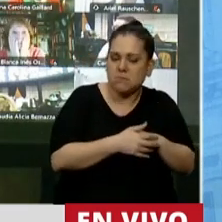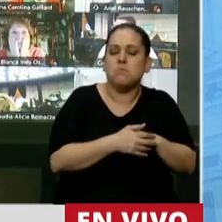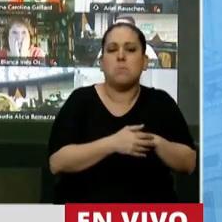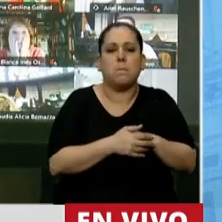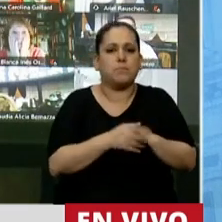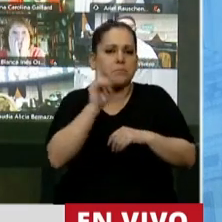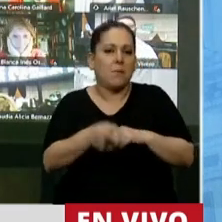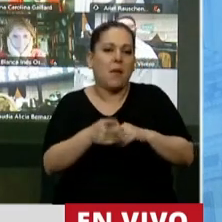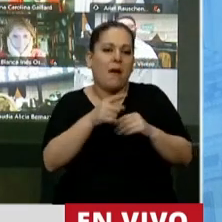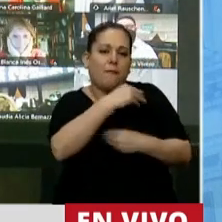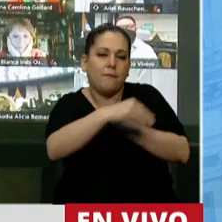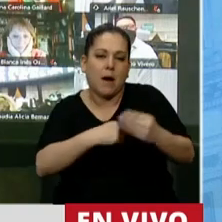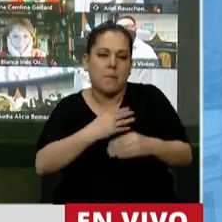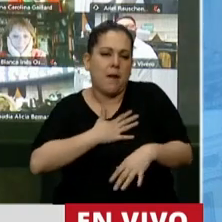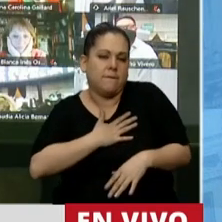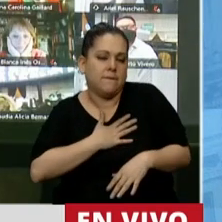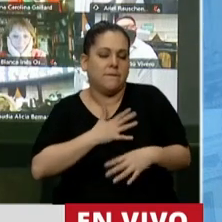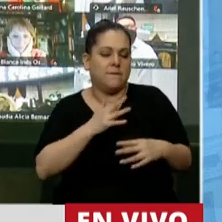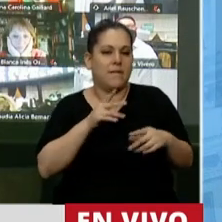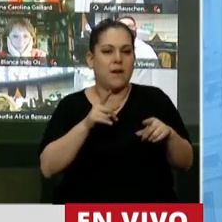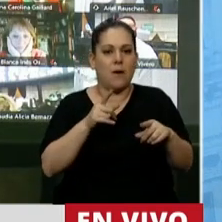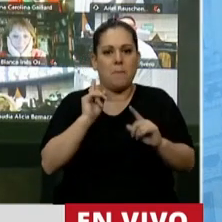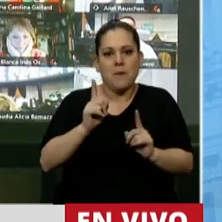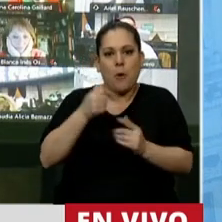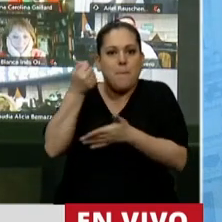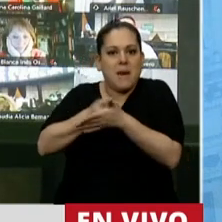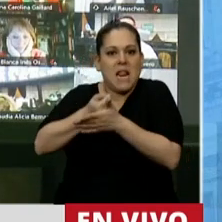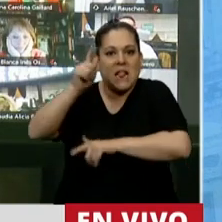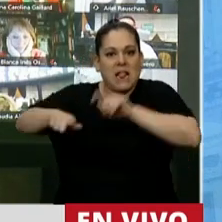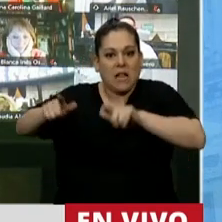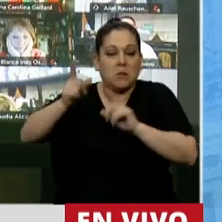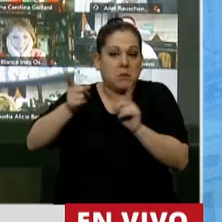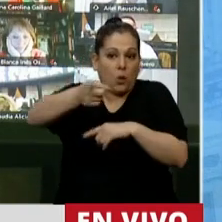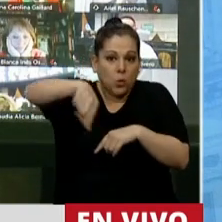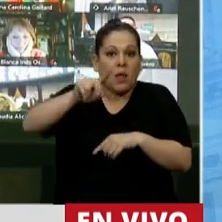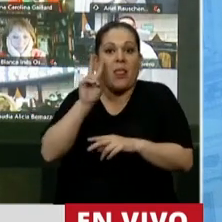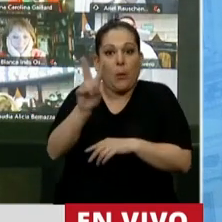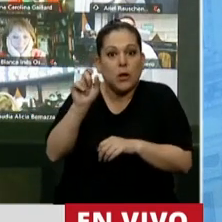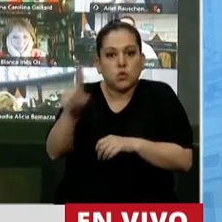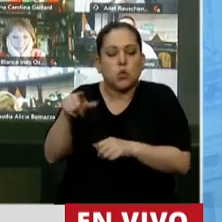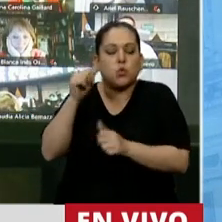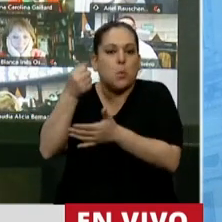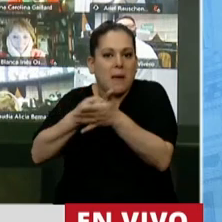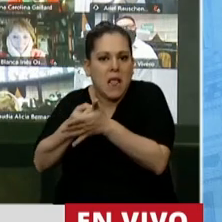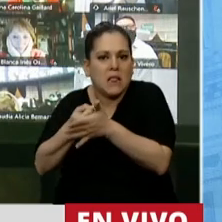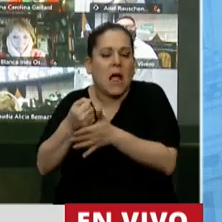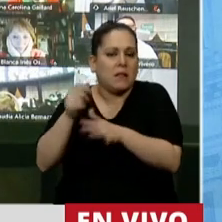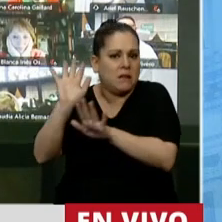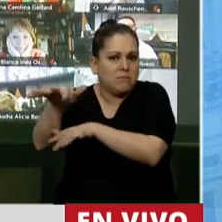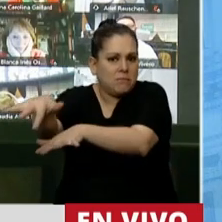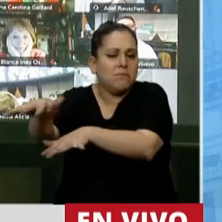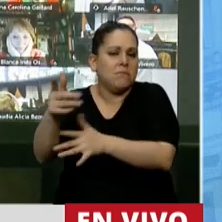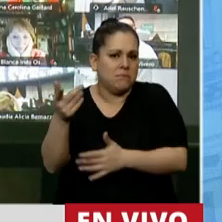Miramos a nuestros afectos cercanos con las dificultades del caso, miramos a nuestros militantes, ustedes miran a sus militantes en las convocatorias y los ven,